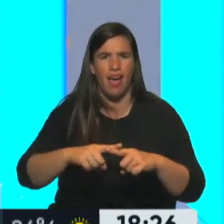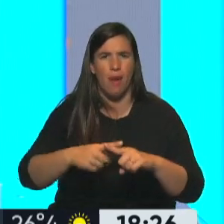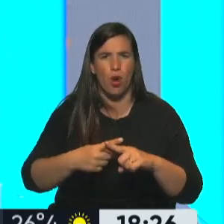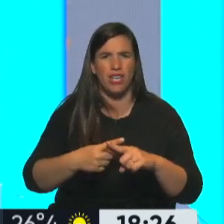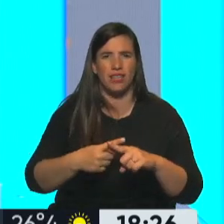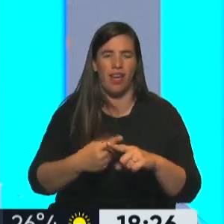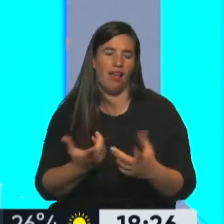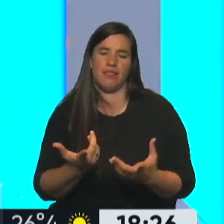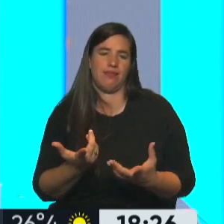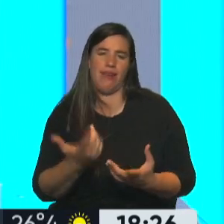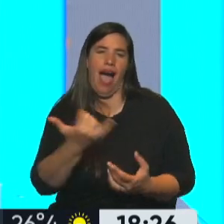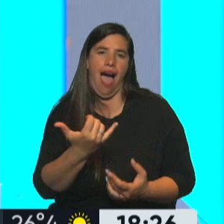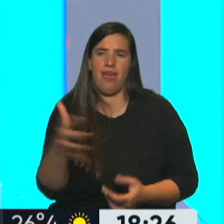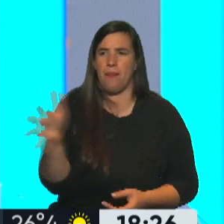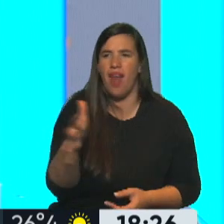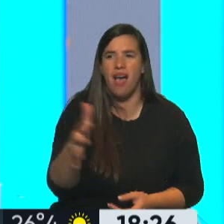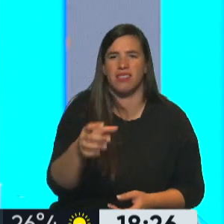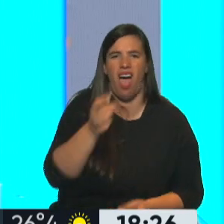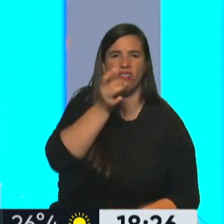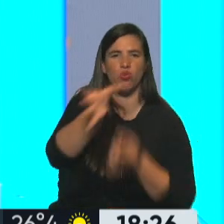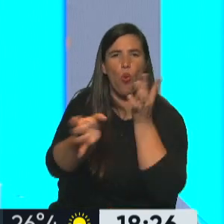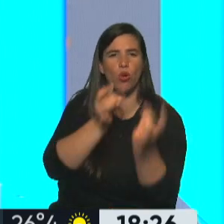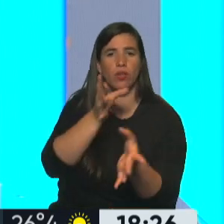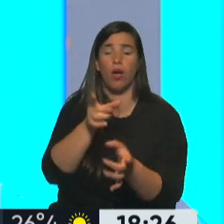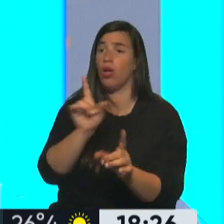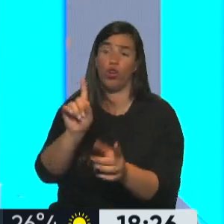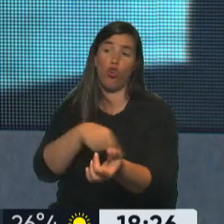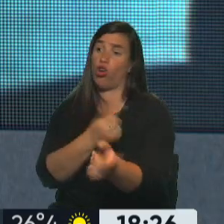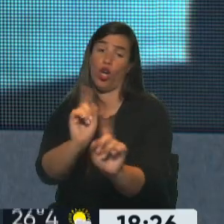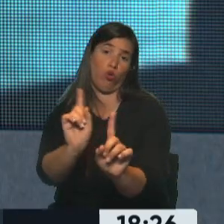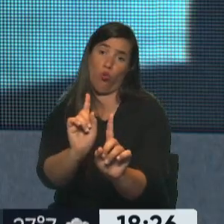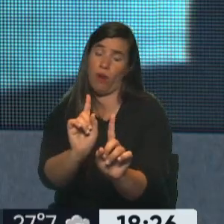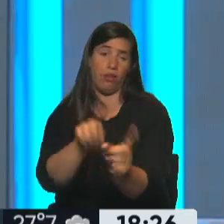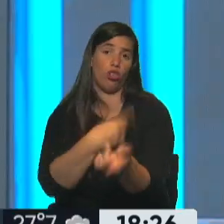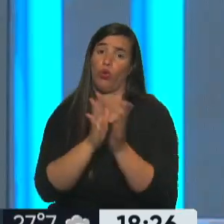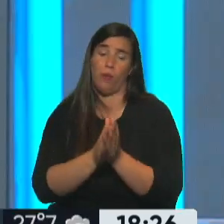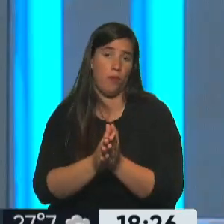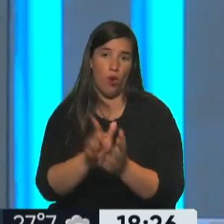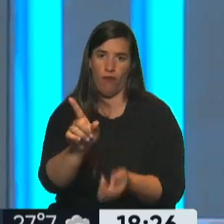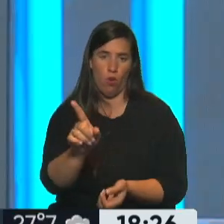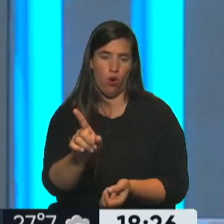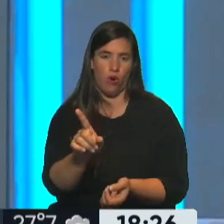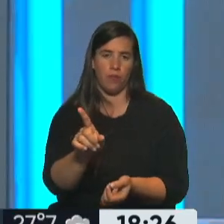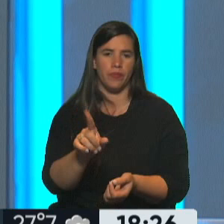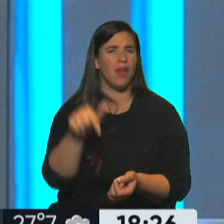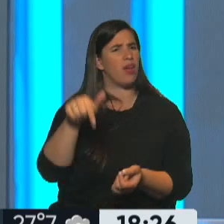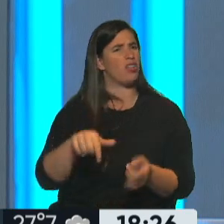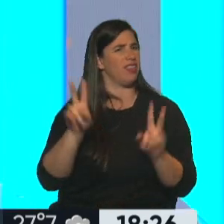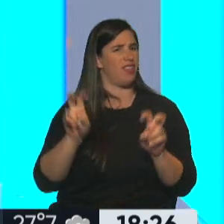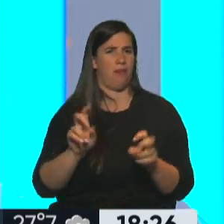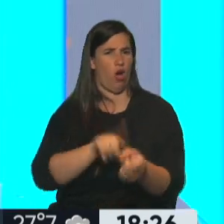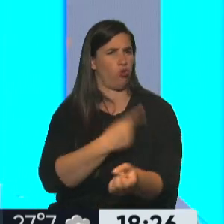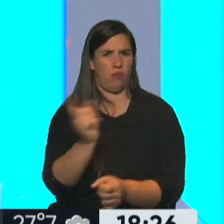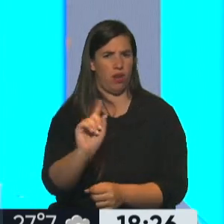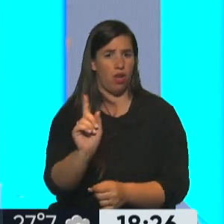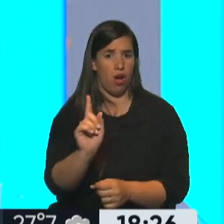las amenazas, los insultos... No, no te acostumbres, te pido por favor. Es una lástima. voy a decir lo mismo. te acostumbres. De ninguna manera. acostumbras y tomarlo como un tema... Sin duda. De hecho todos